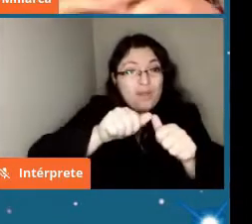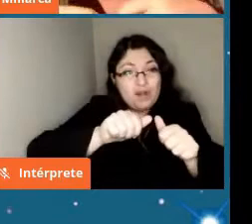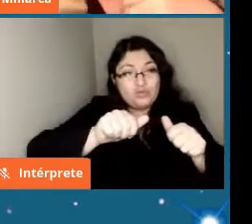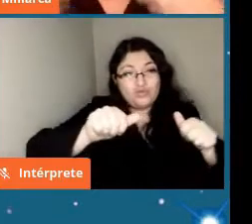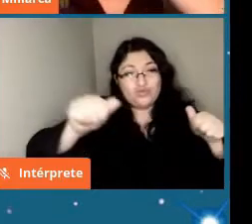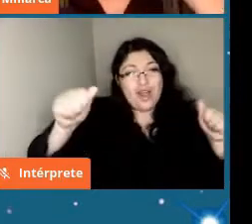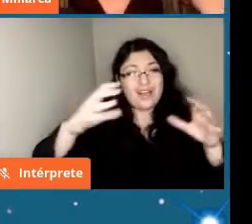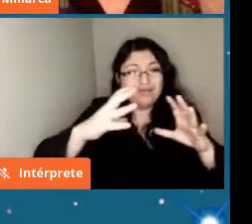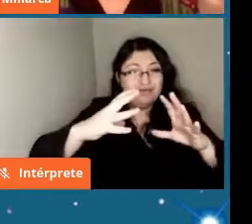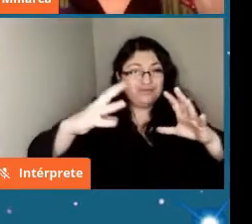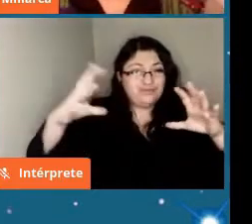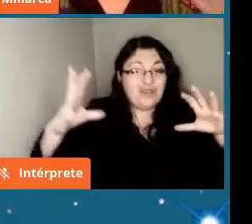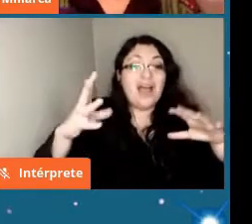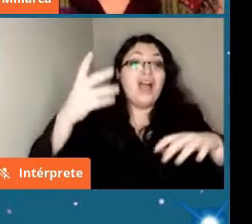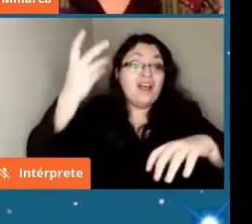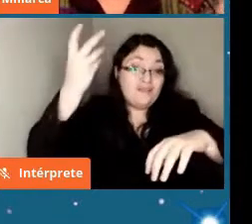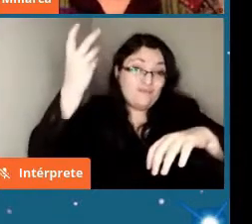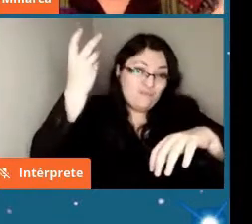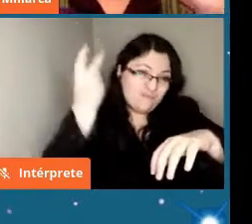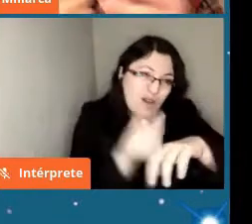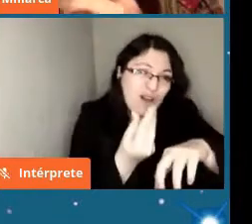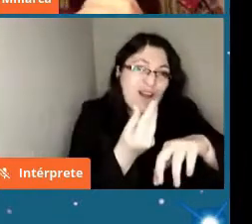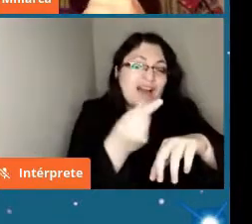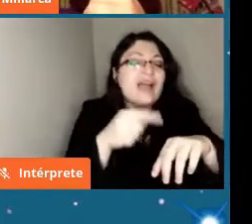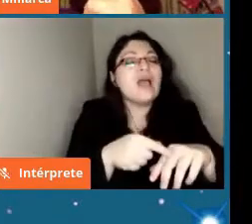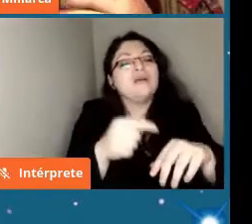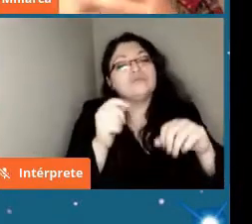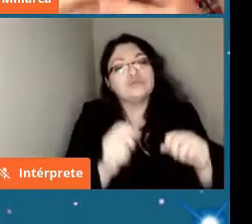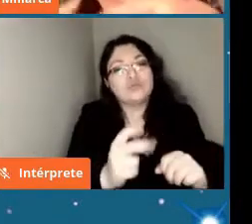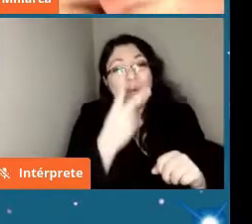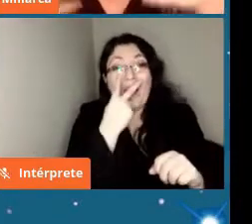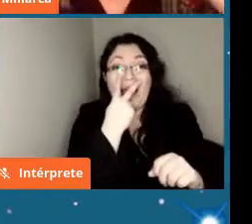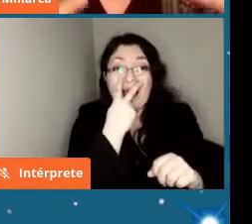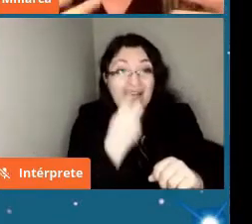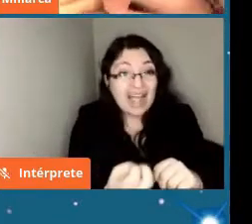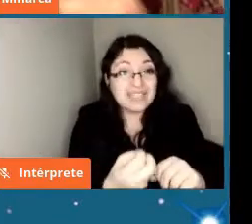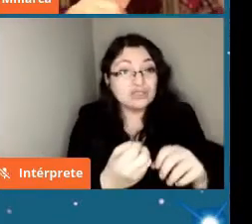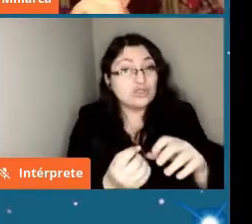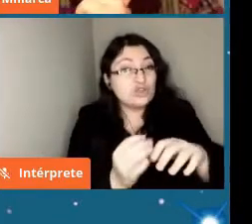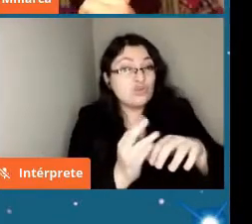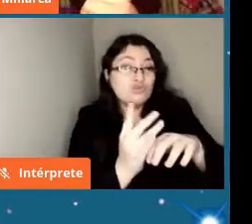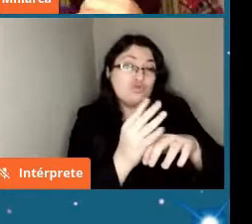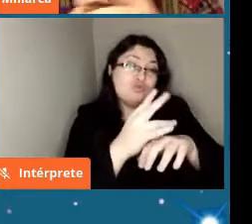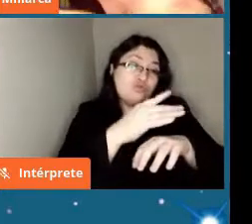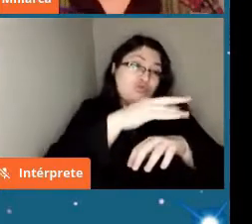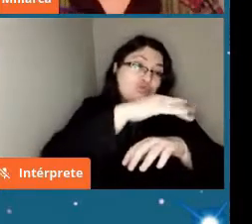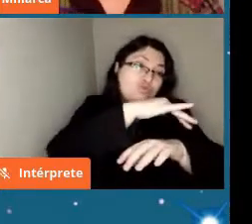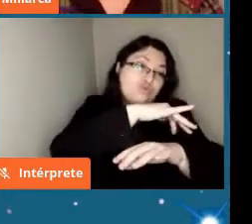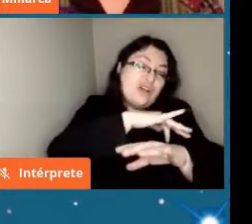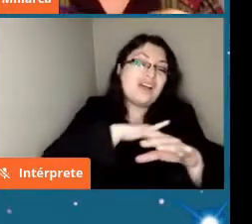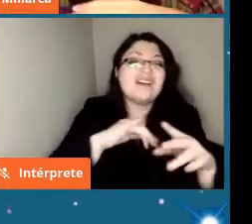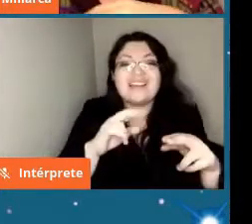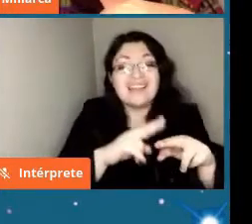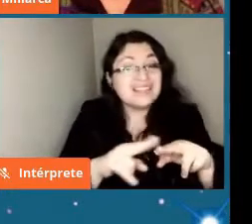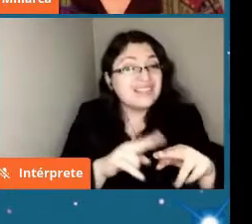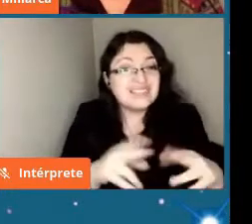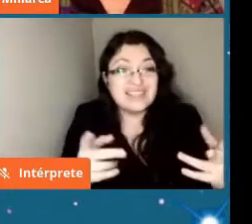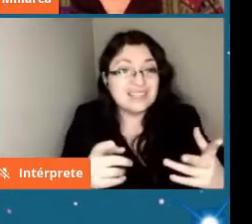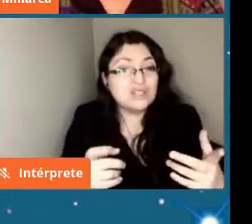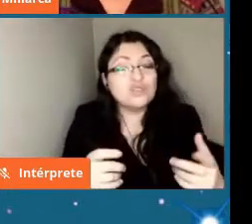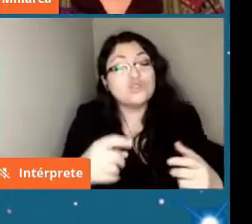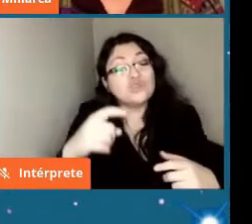chocó en un lugar donde se liberaron muchos gases de efecto invernadero por lo cual se generó un invierno nuclear que